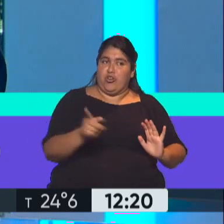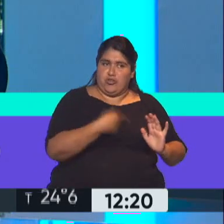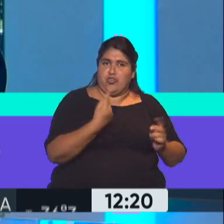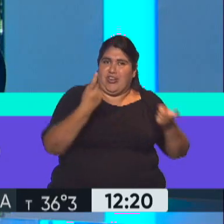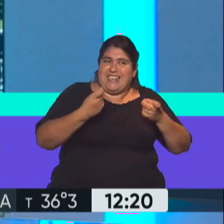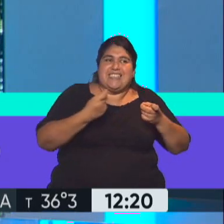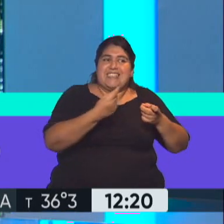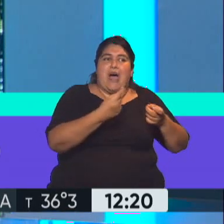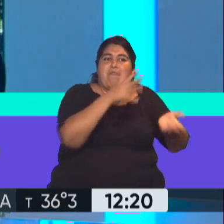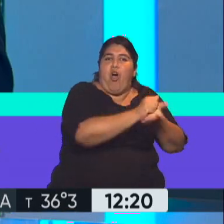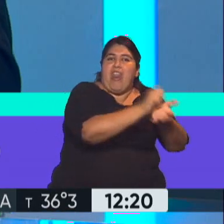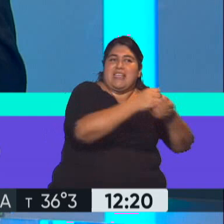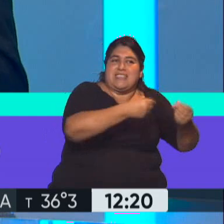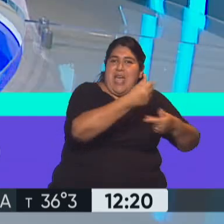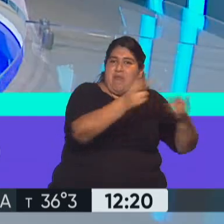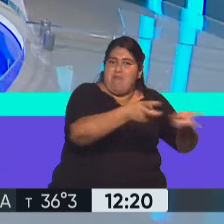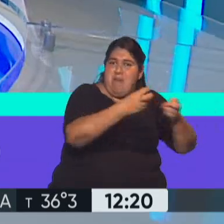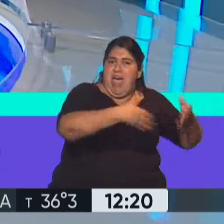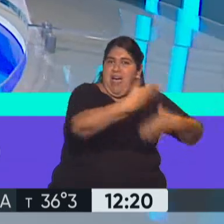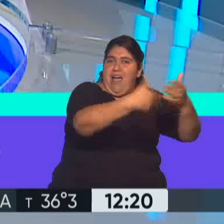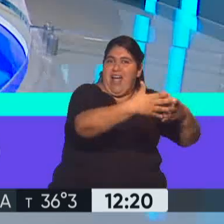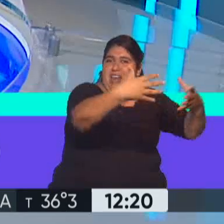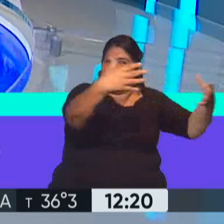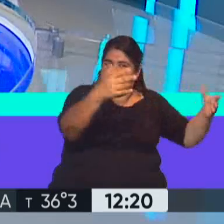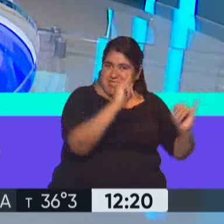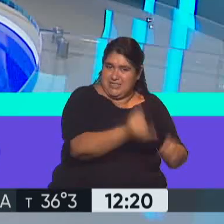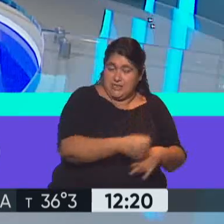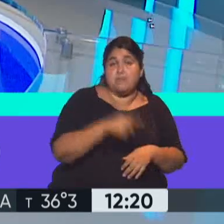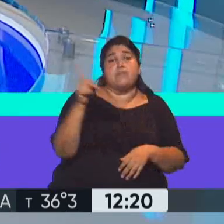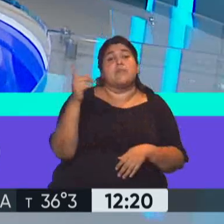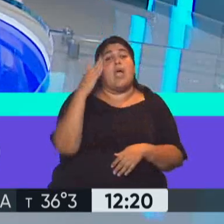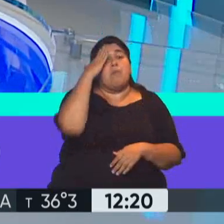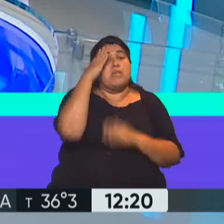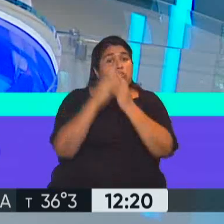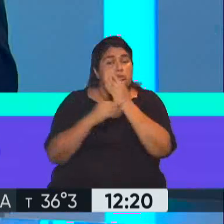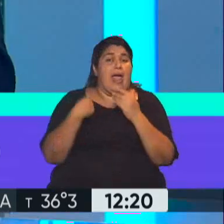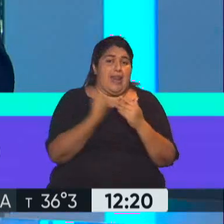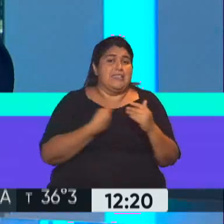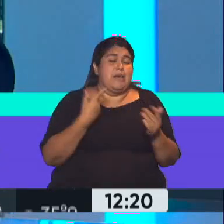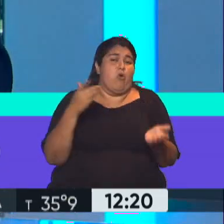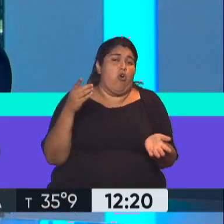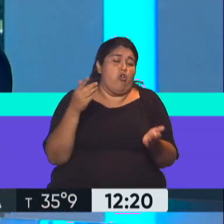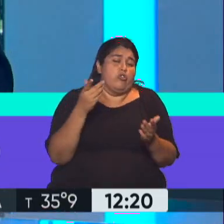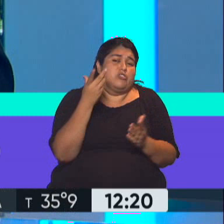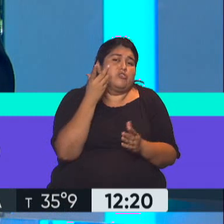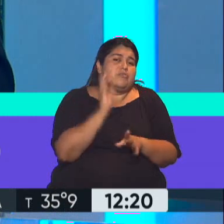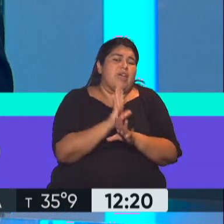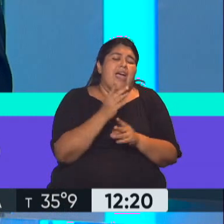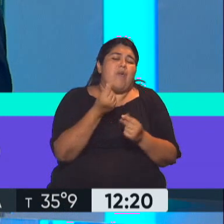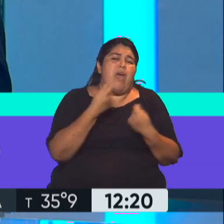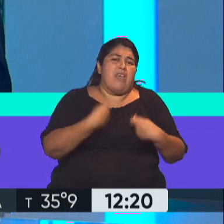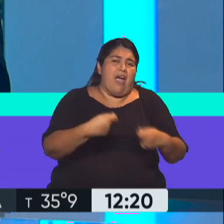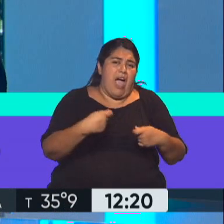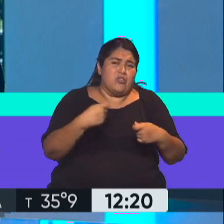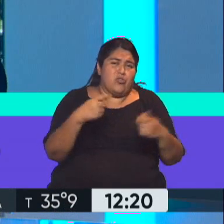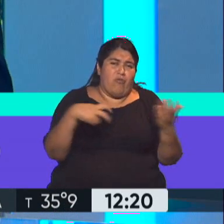que crezcan las reservas. Los otros dos criterios, Martín Guzmán lo comparte. Él también quiere que baje el déficit fiscal y quiere ir de